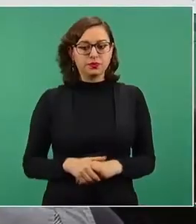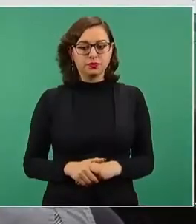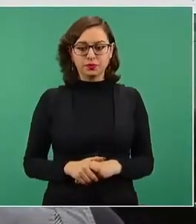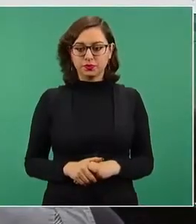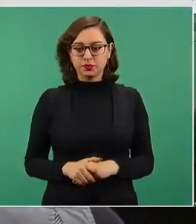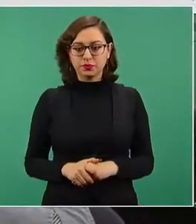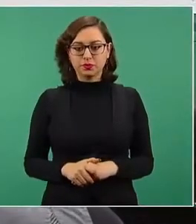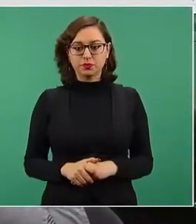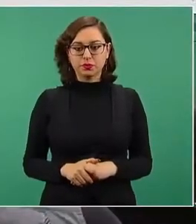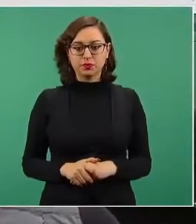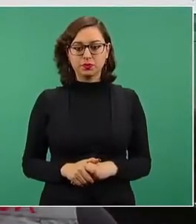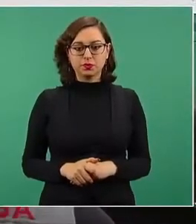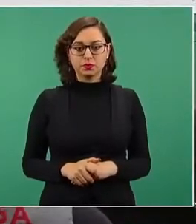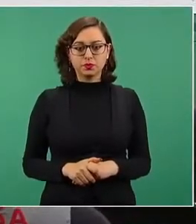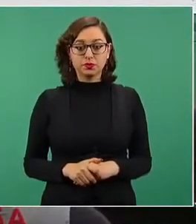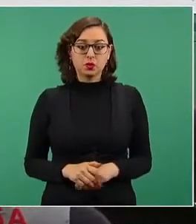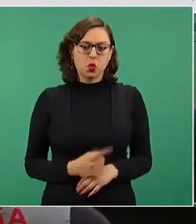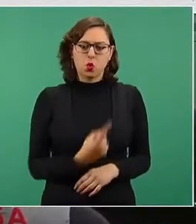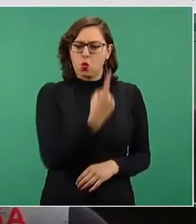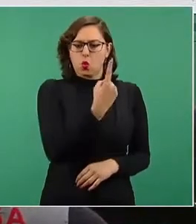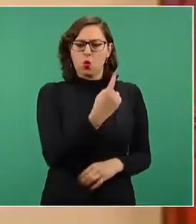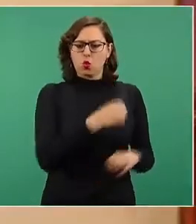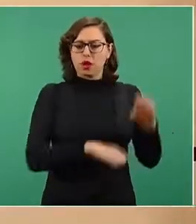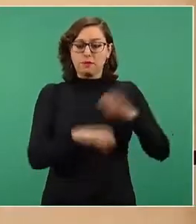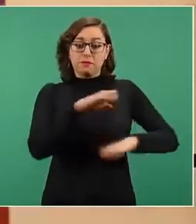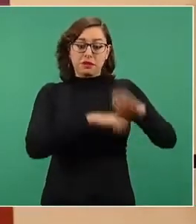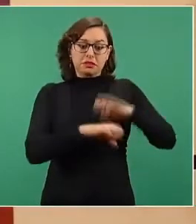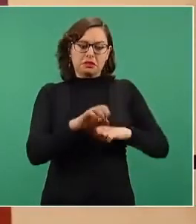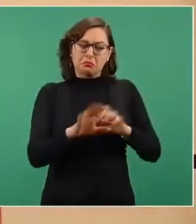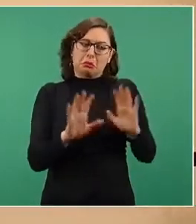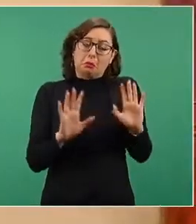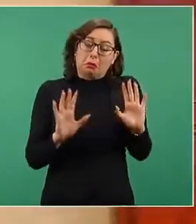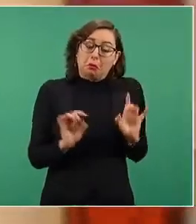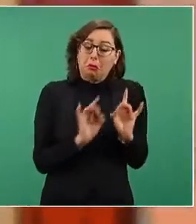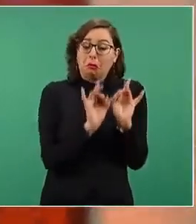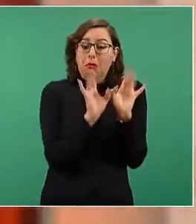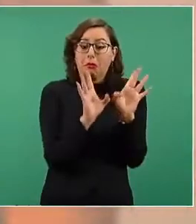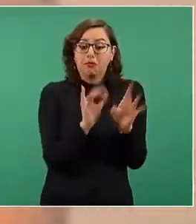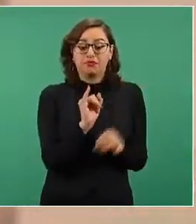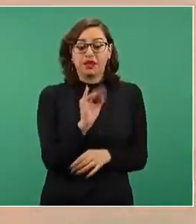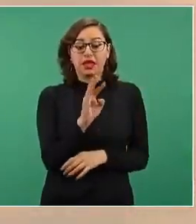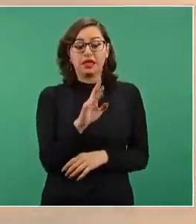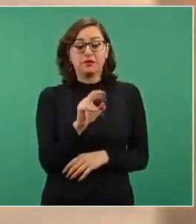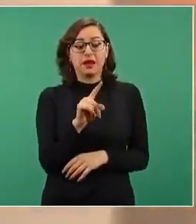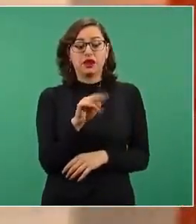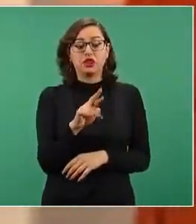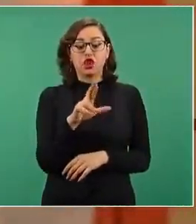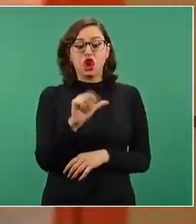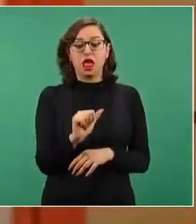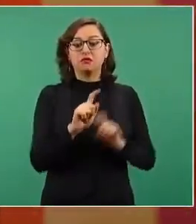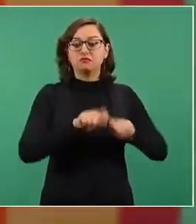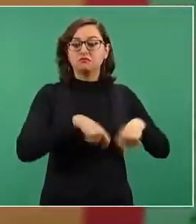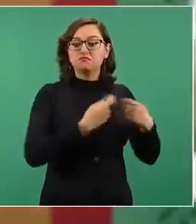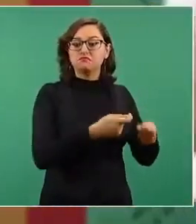casualmente, es casualidad, Iberdrola recibió el 26 por ciento de estos subsidios.